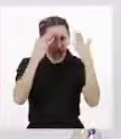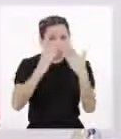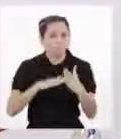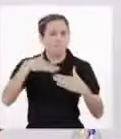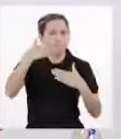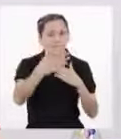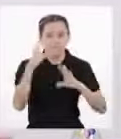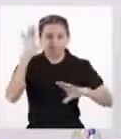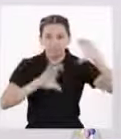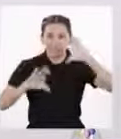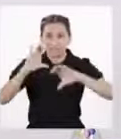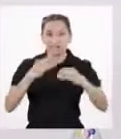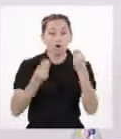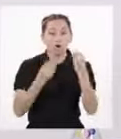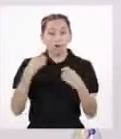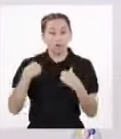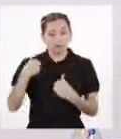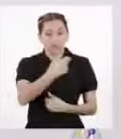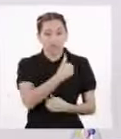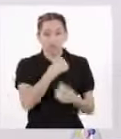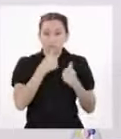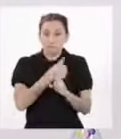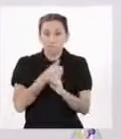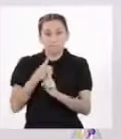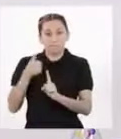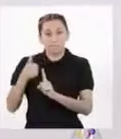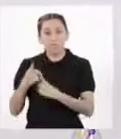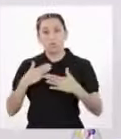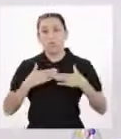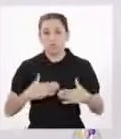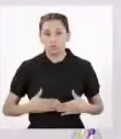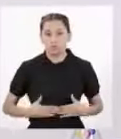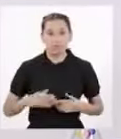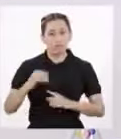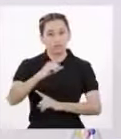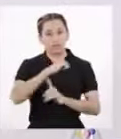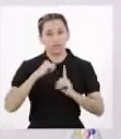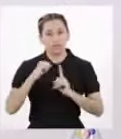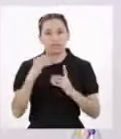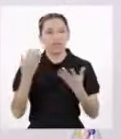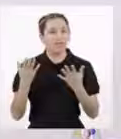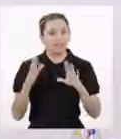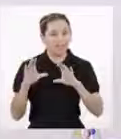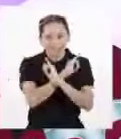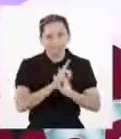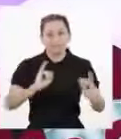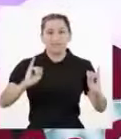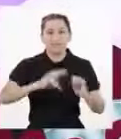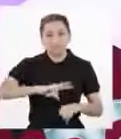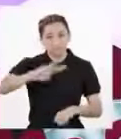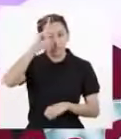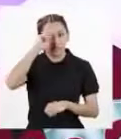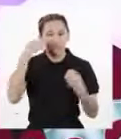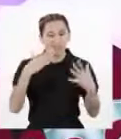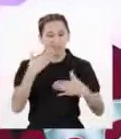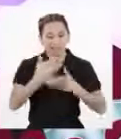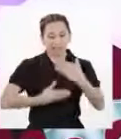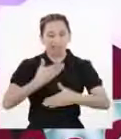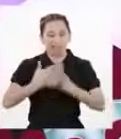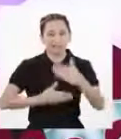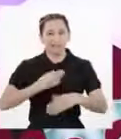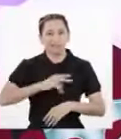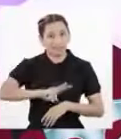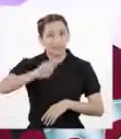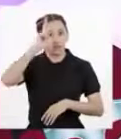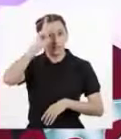Sobre la visión que tenemos de nosotros mismos, del ser humano y de la sociedad donde nos desarrollamos Y hemos avanzado como país y